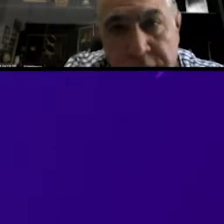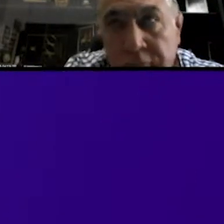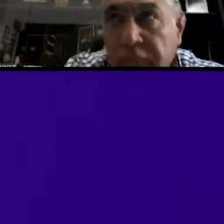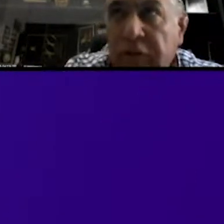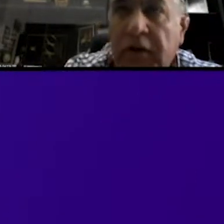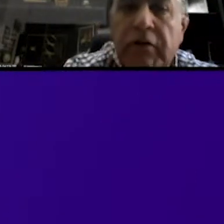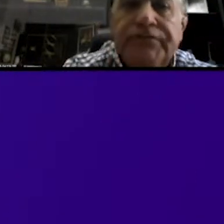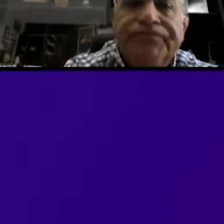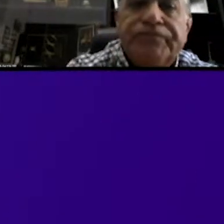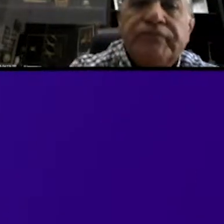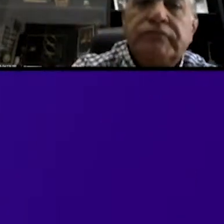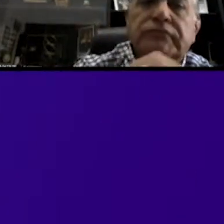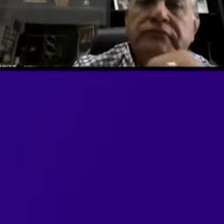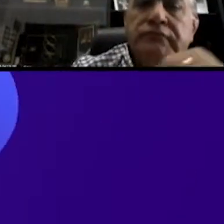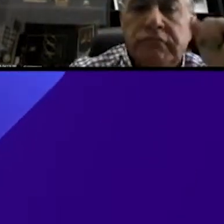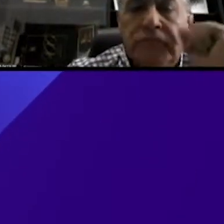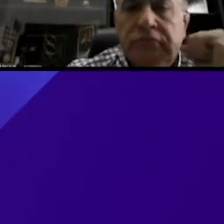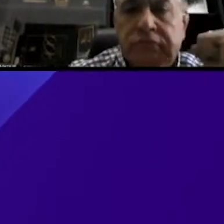presente